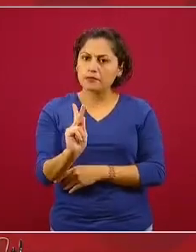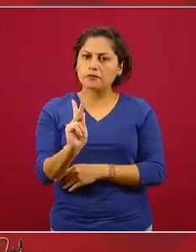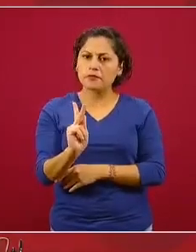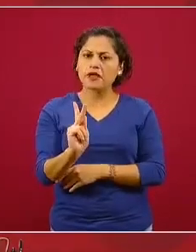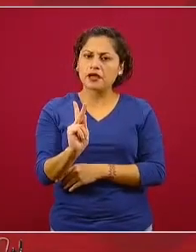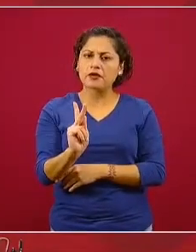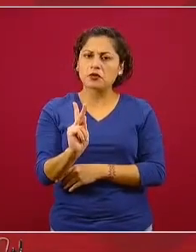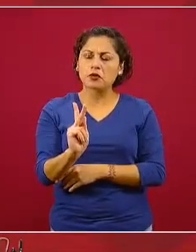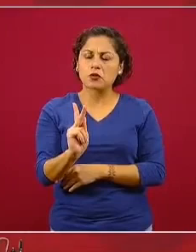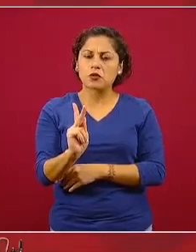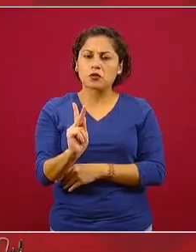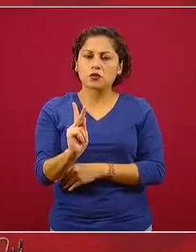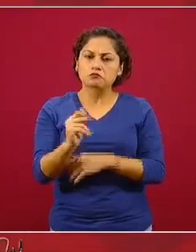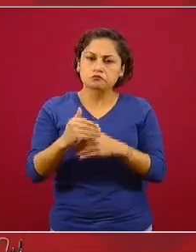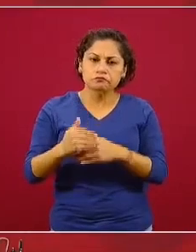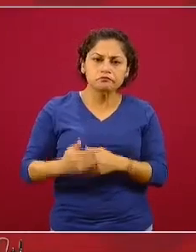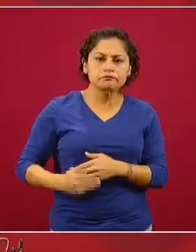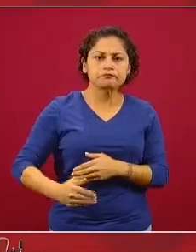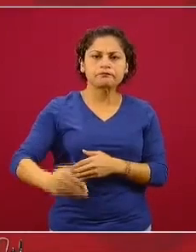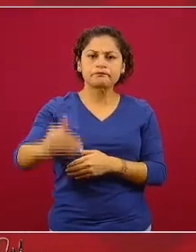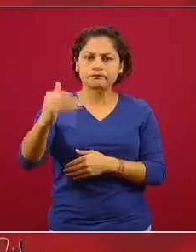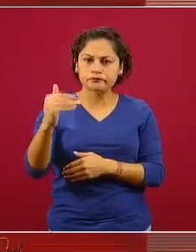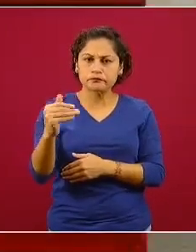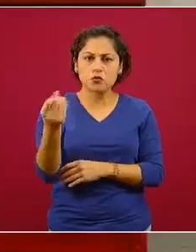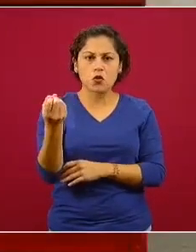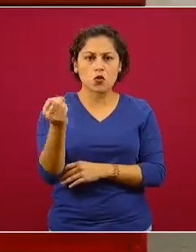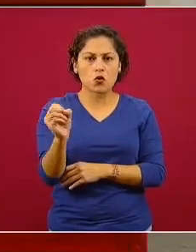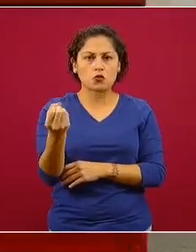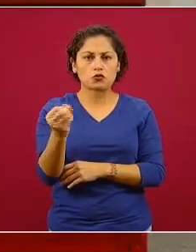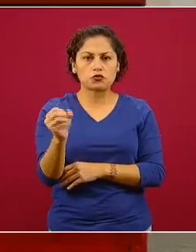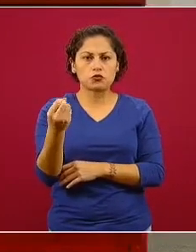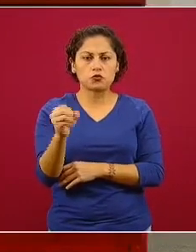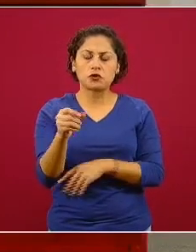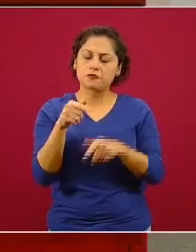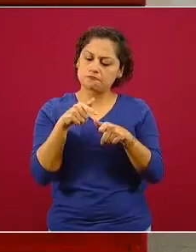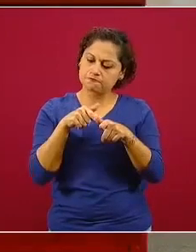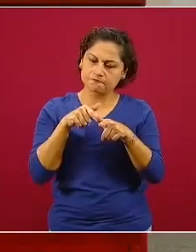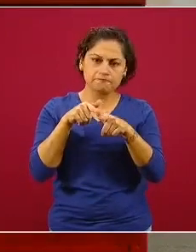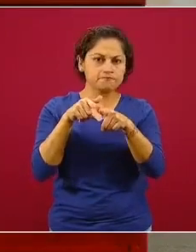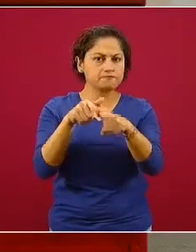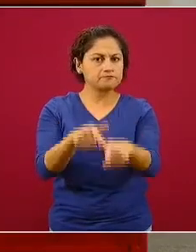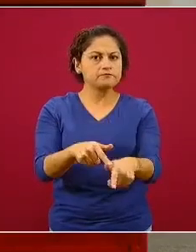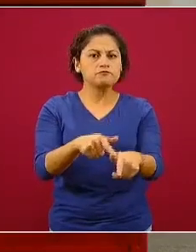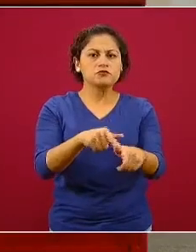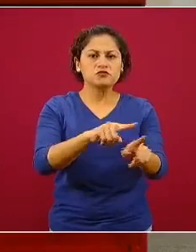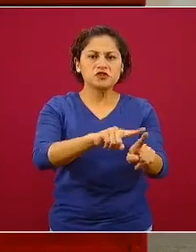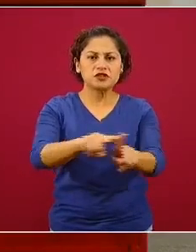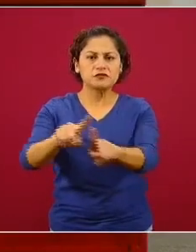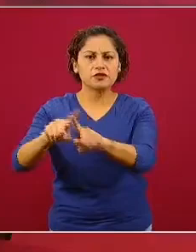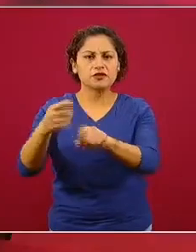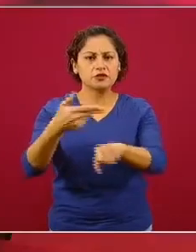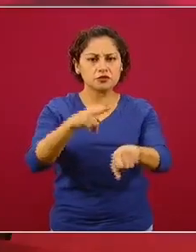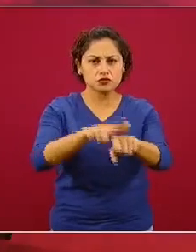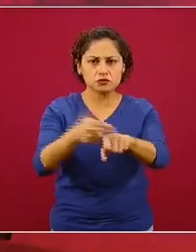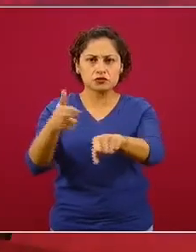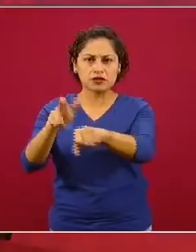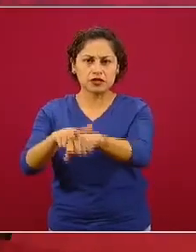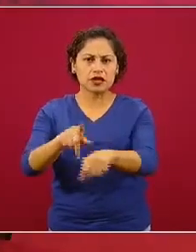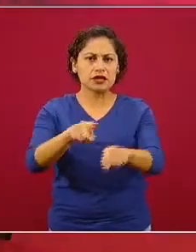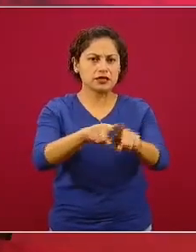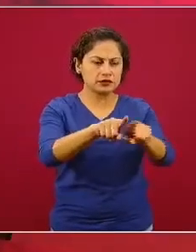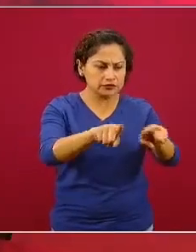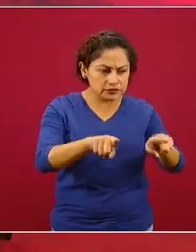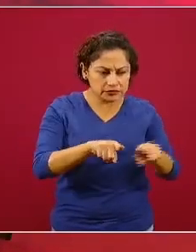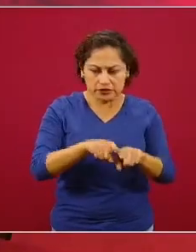aquí a octubre, sin duda permanecerán activas todas las unidades, no necesariamente las unidades temporales.